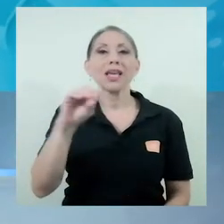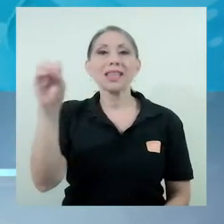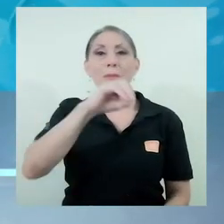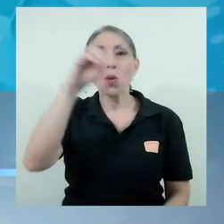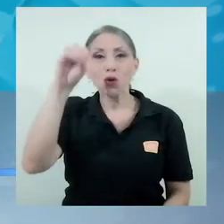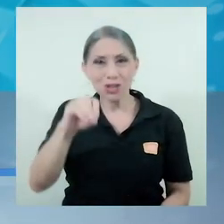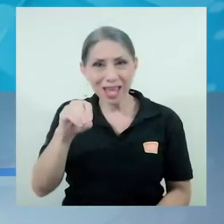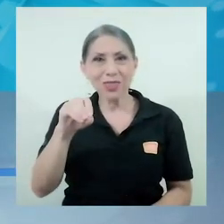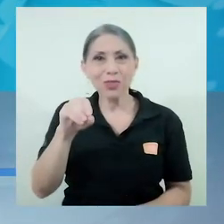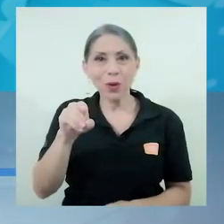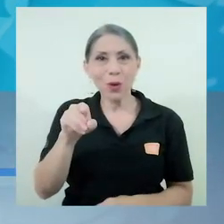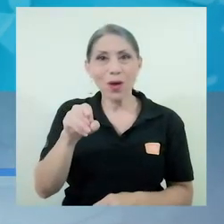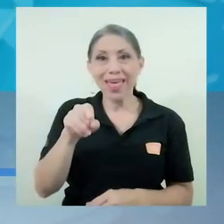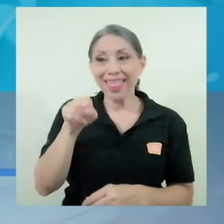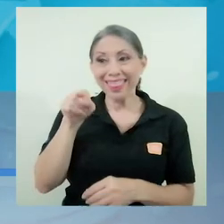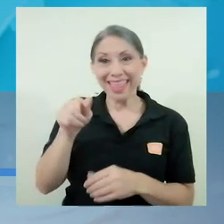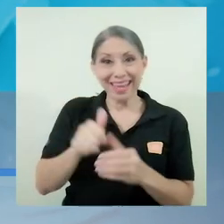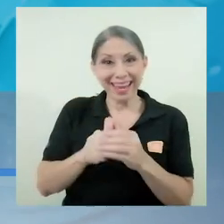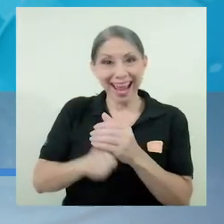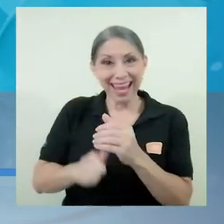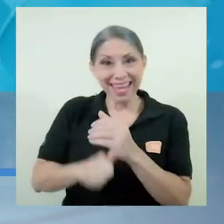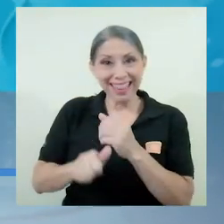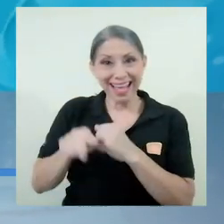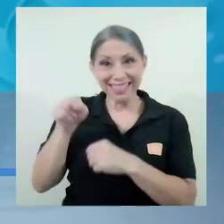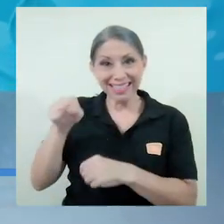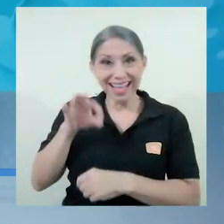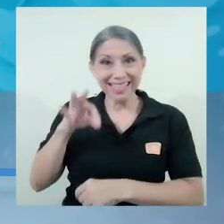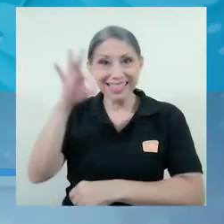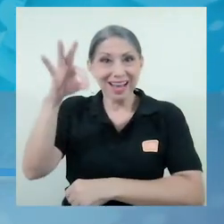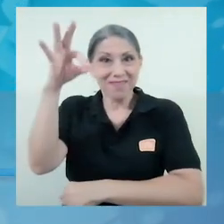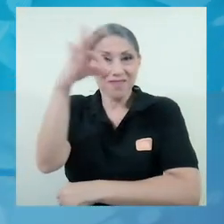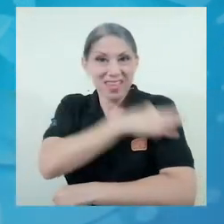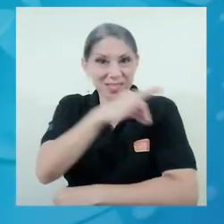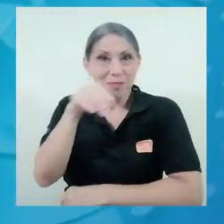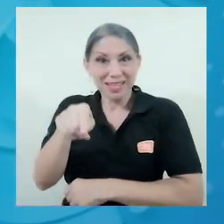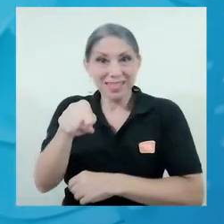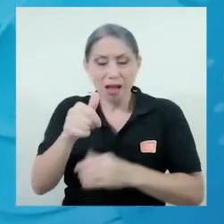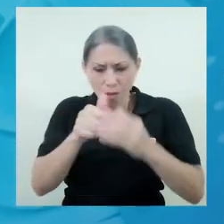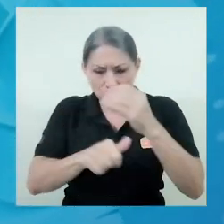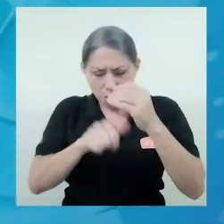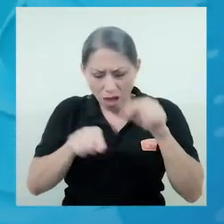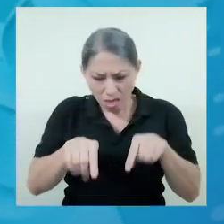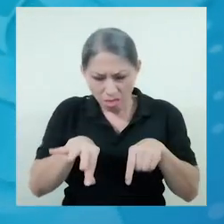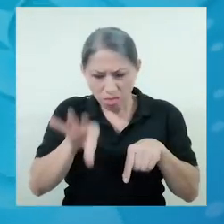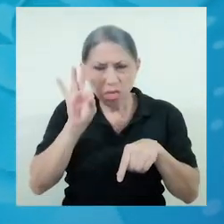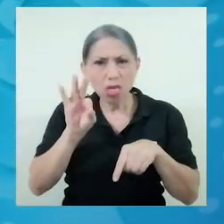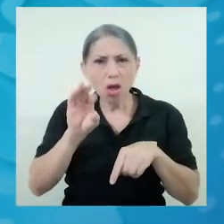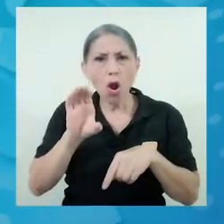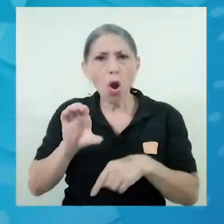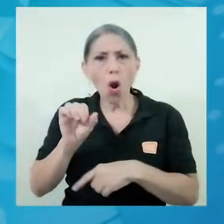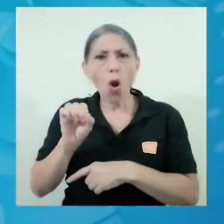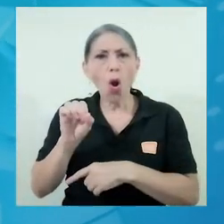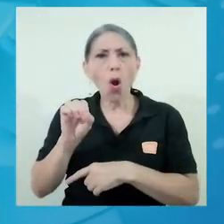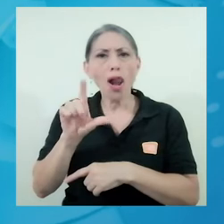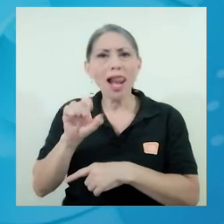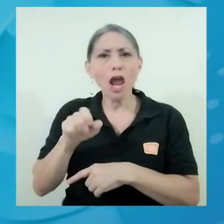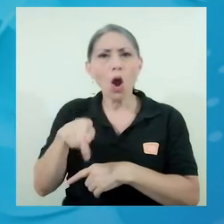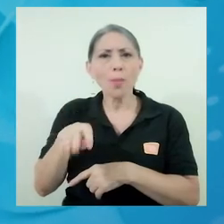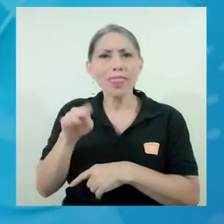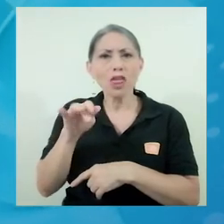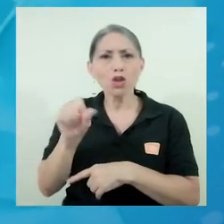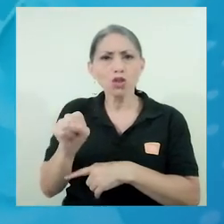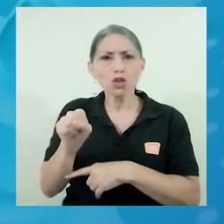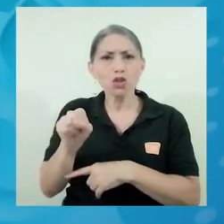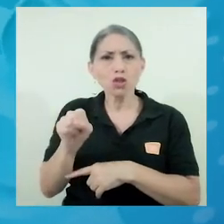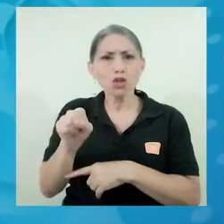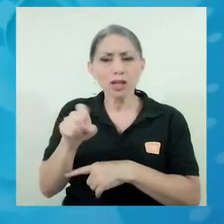caquitas que tienen esas avispas tienen restos de coleópteros o sea 80% de los restos